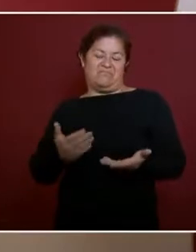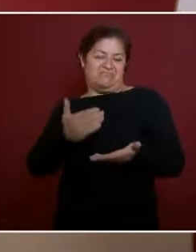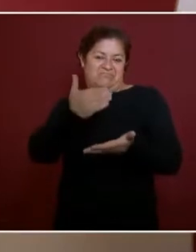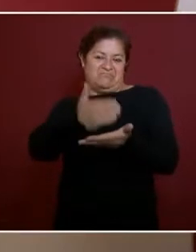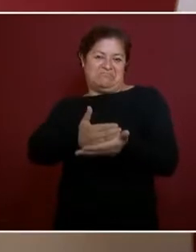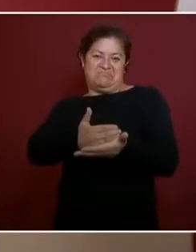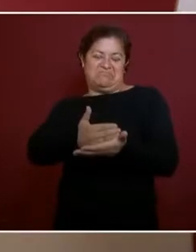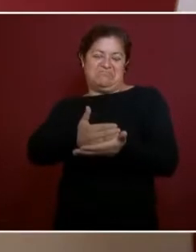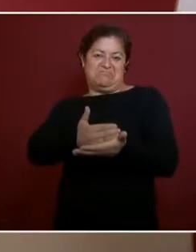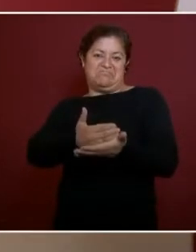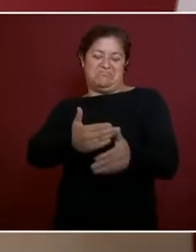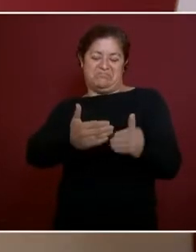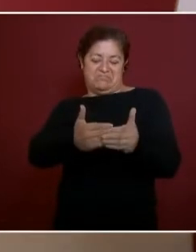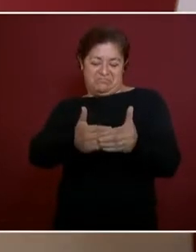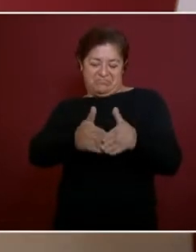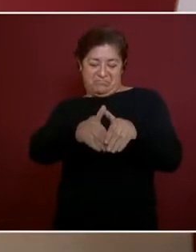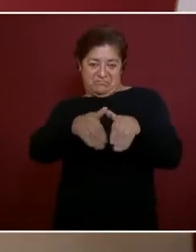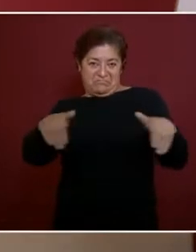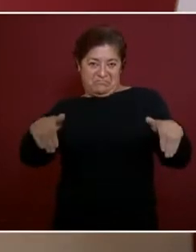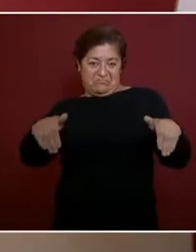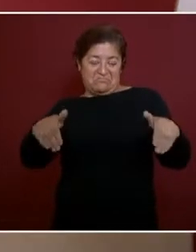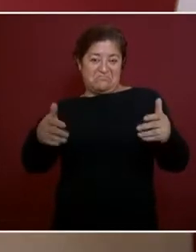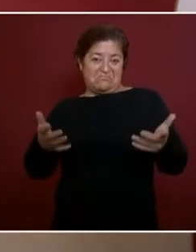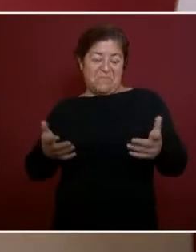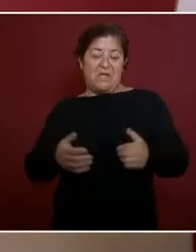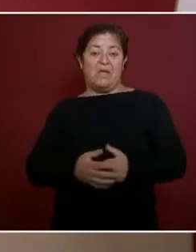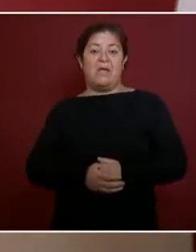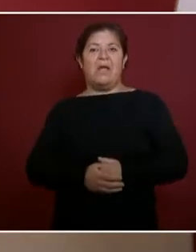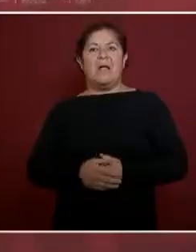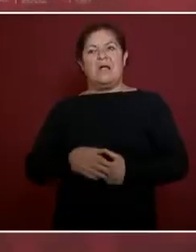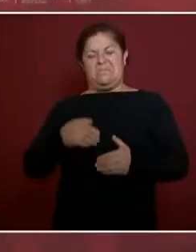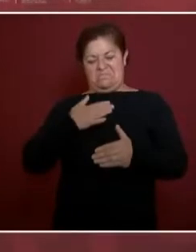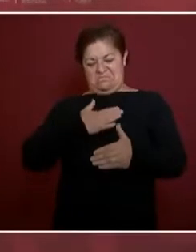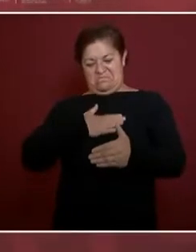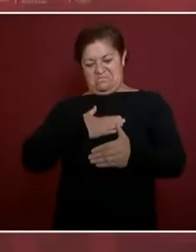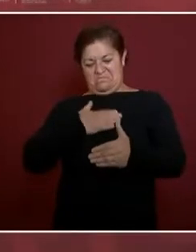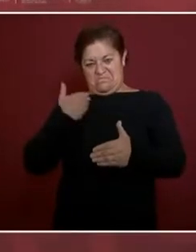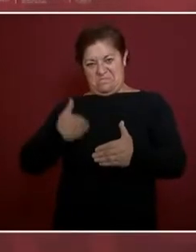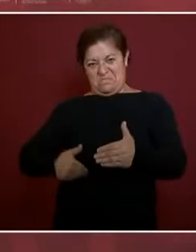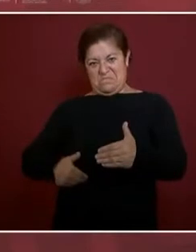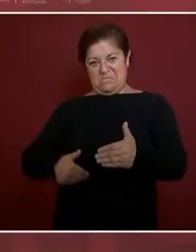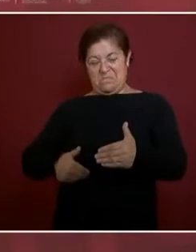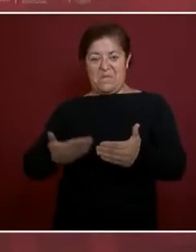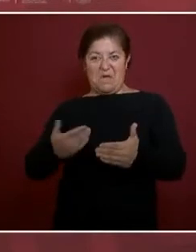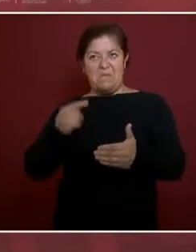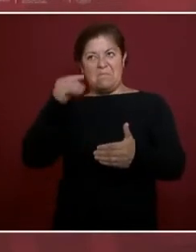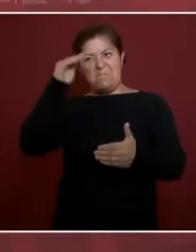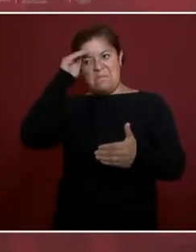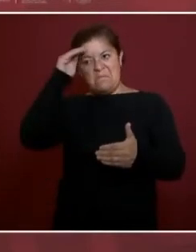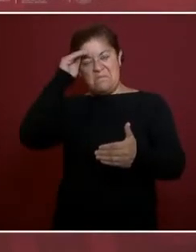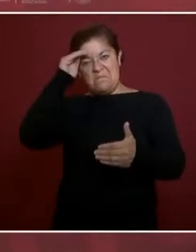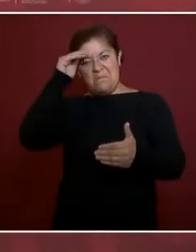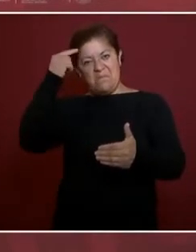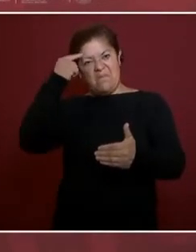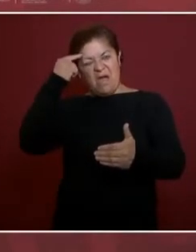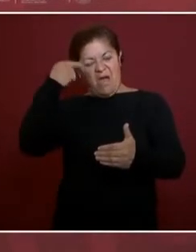el pensar en uno mismo,